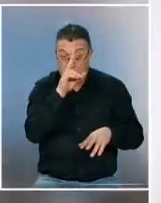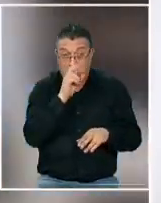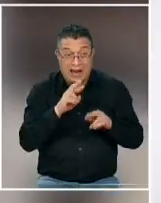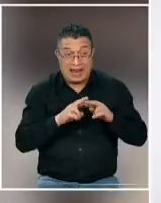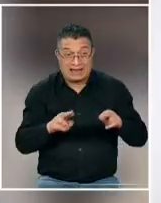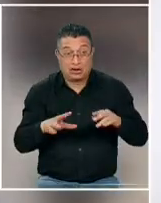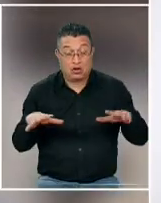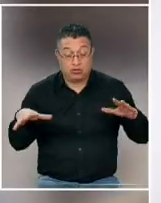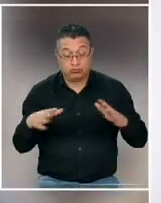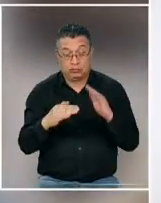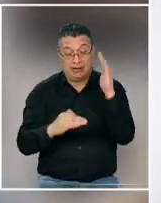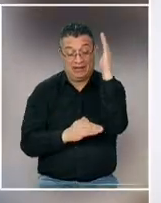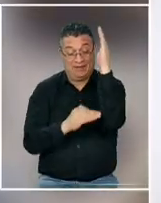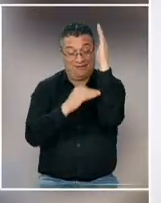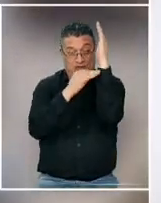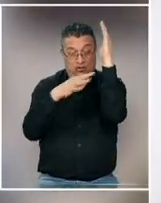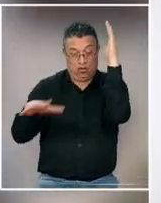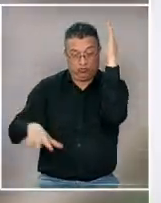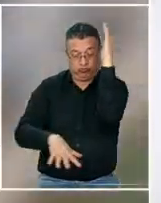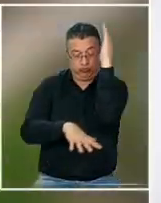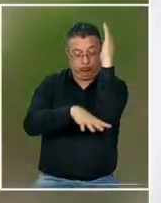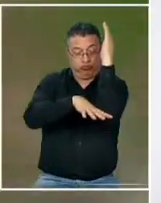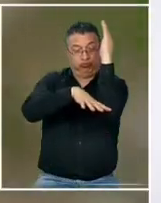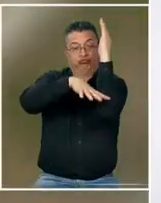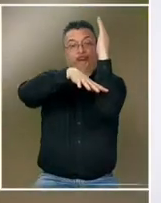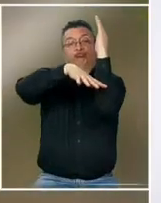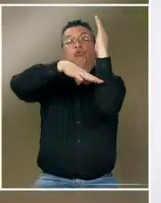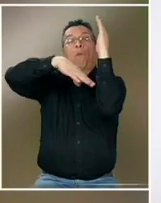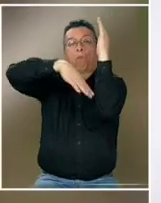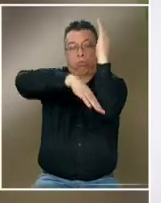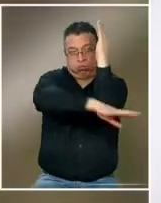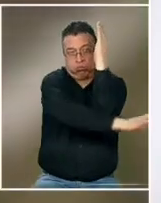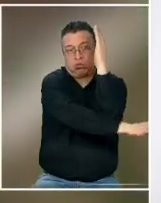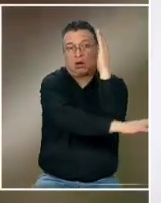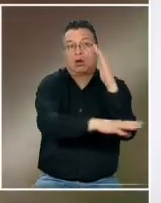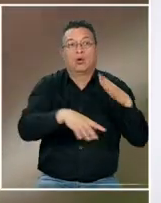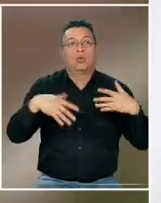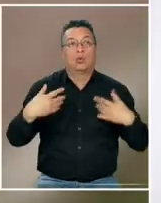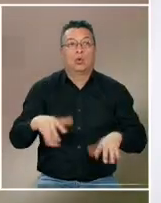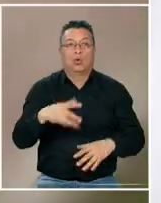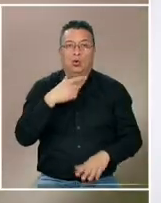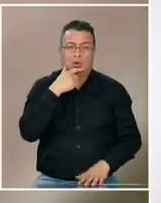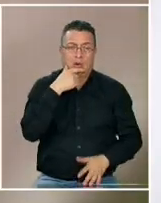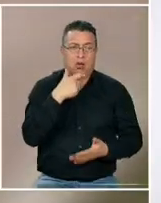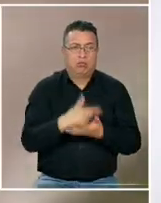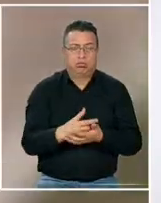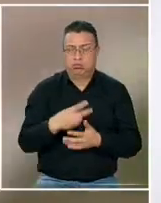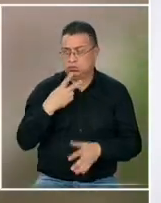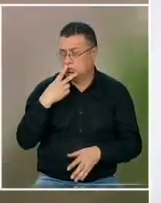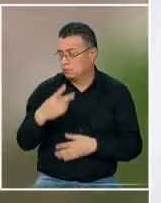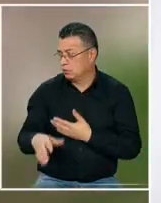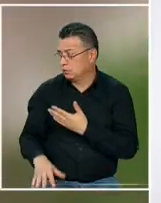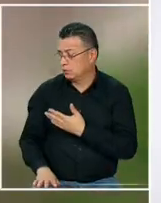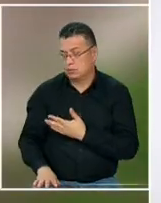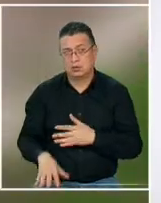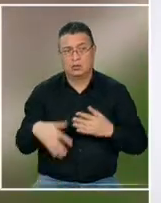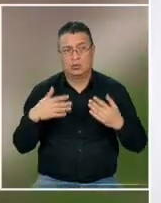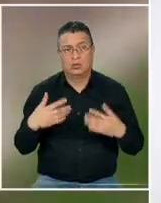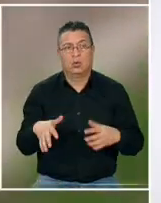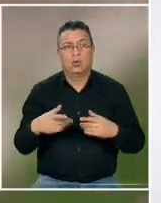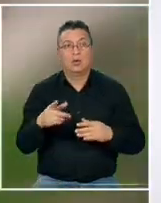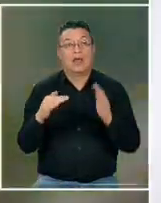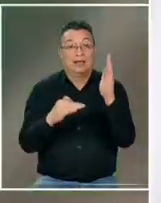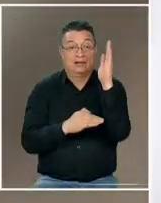pasó por el edificio o sea cruzó el edificio y llegó hasta el otro lado eso lo vemos y esto es un edificio